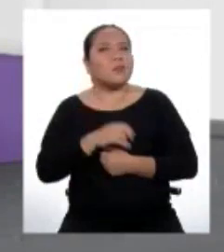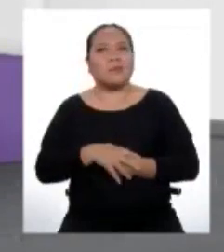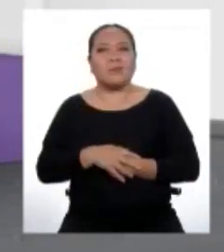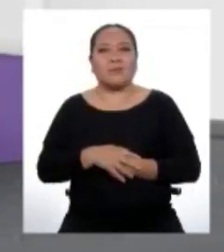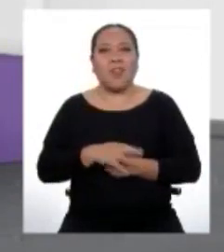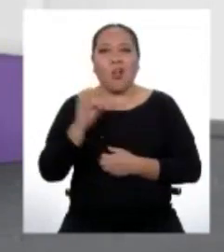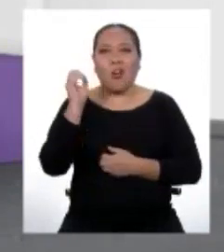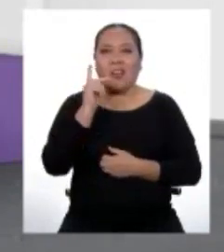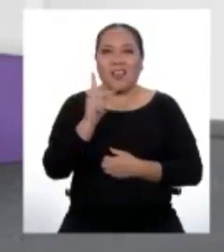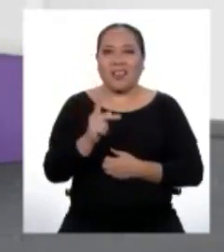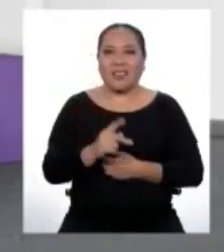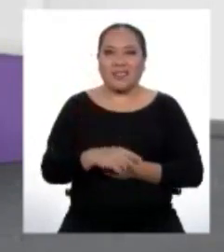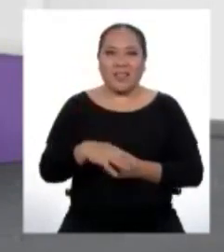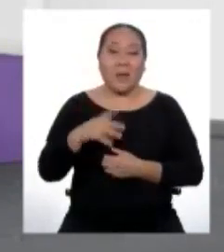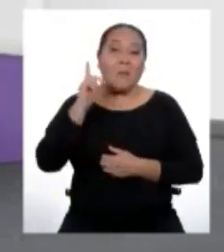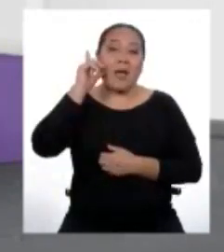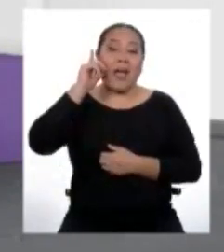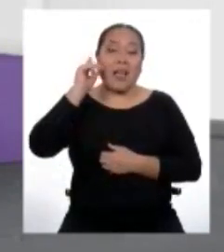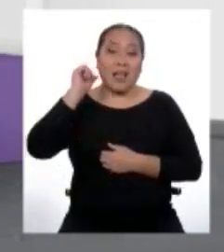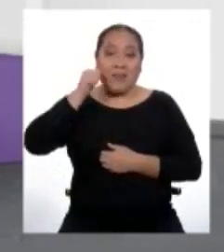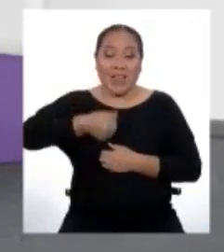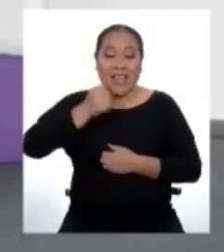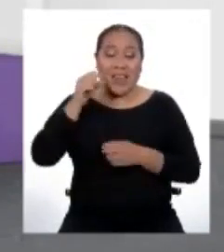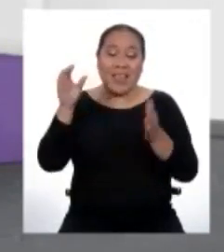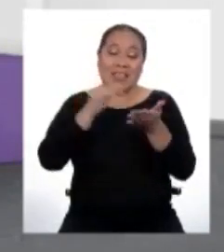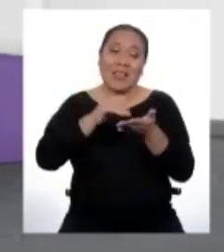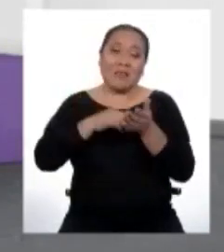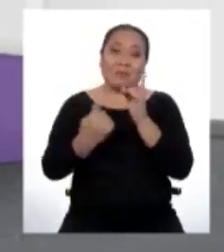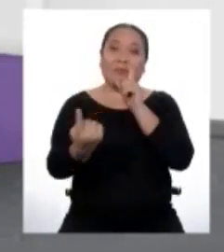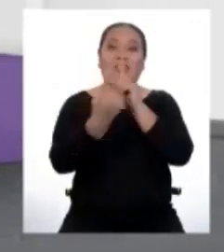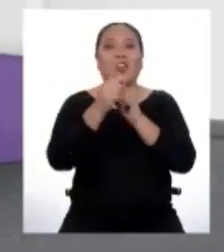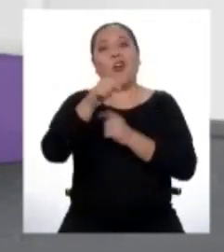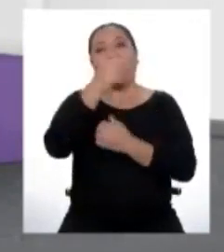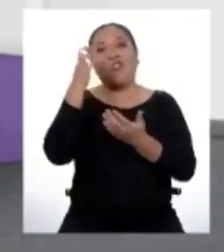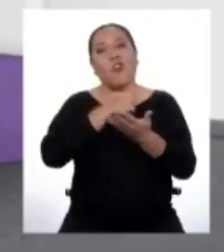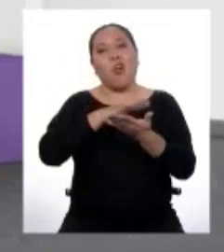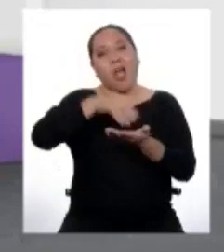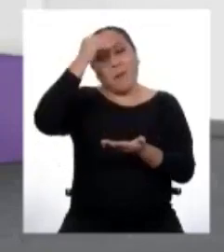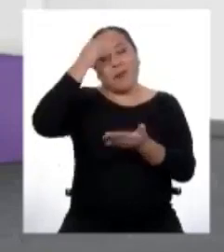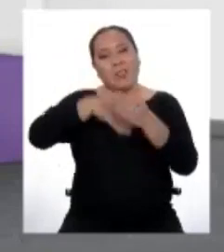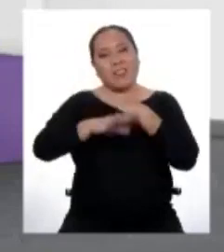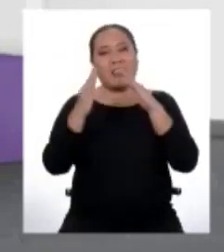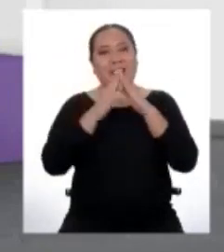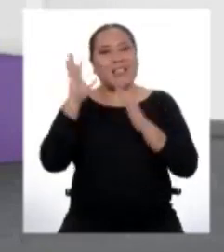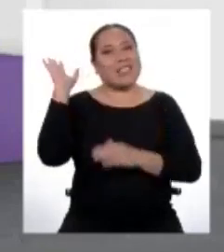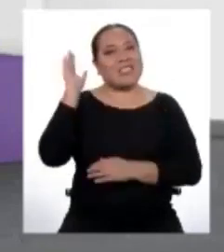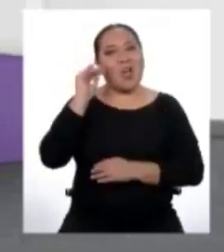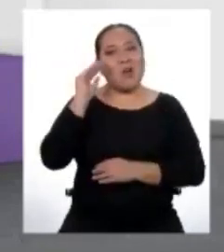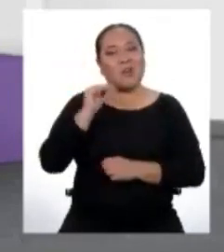¡Listo! Nos vemos mañana en otra edición de Aprendo en Casa. ¡Chao!